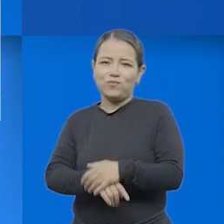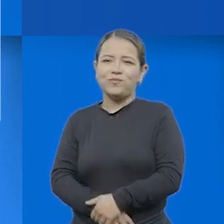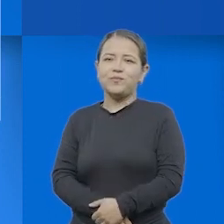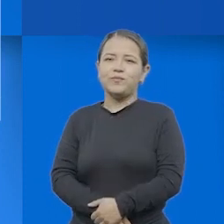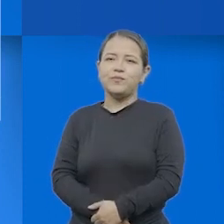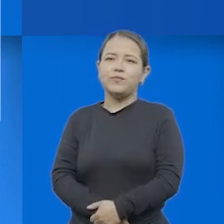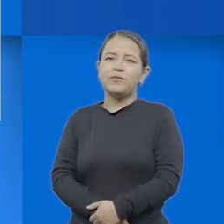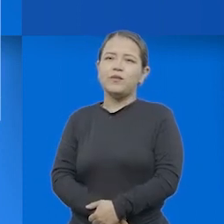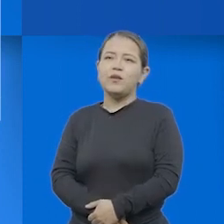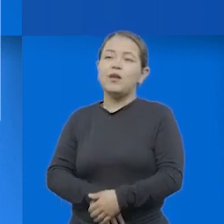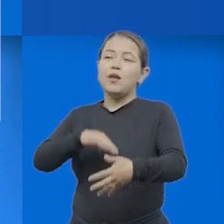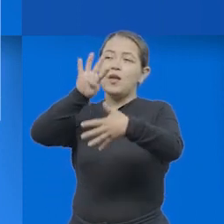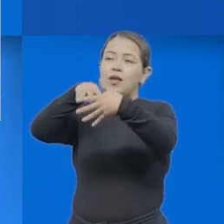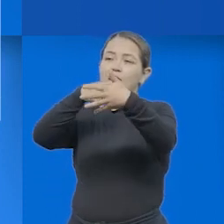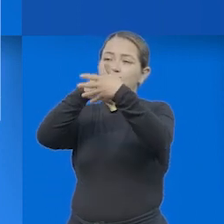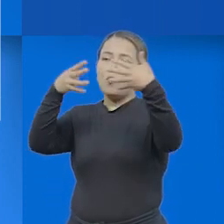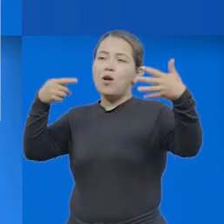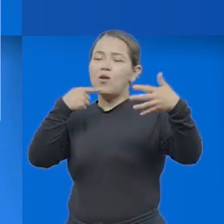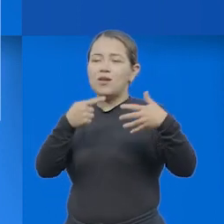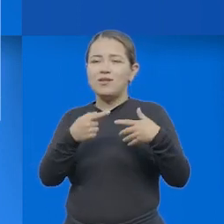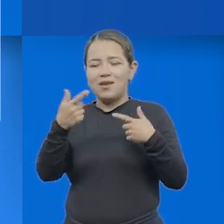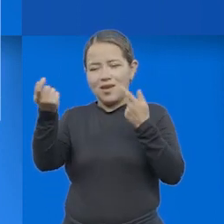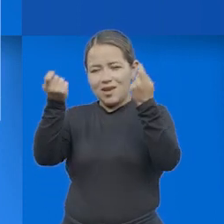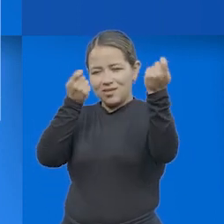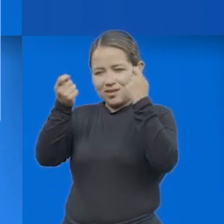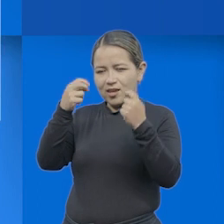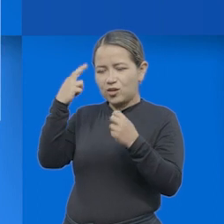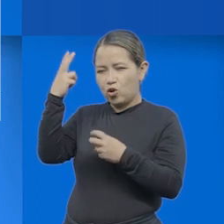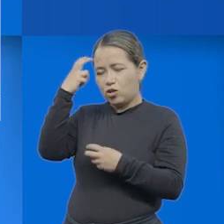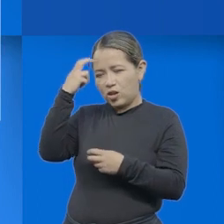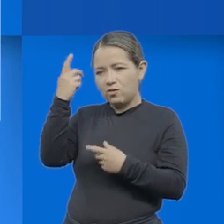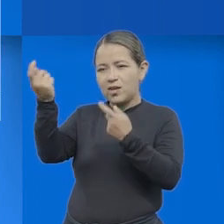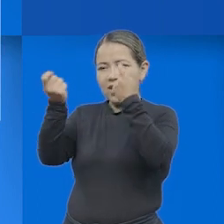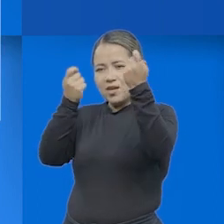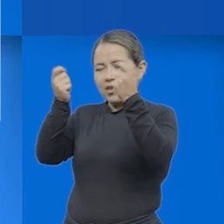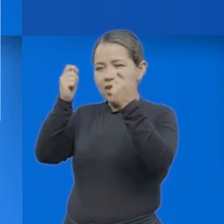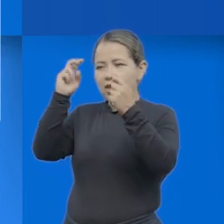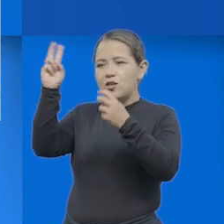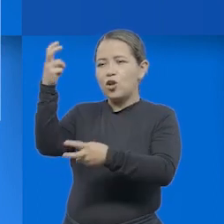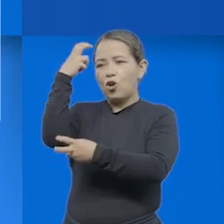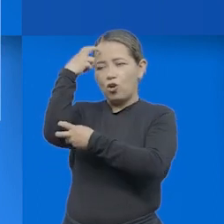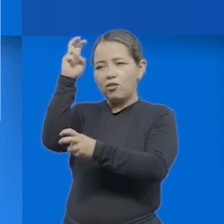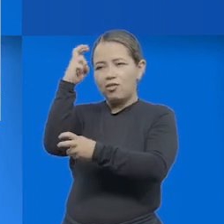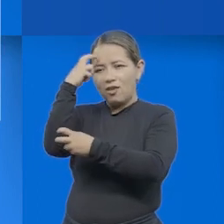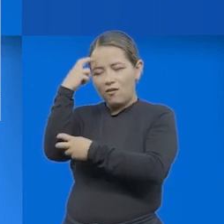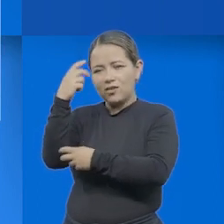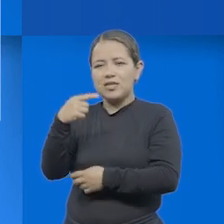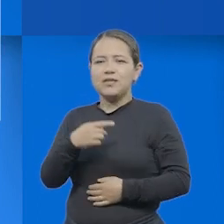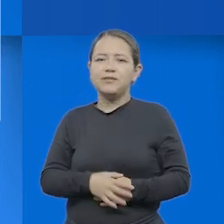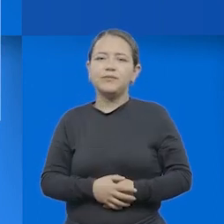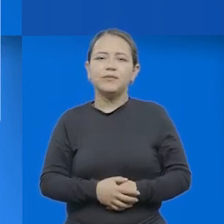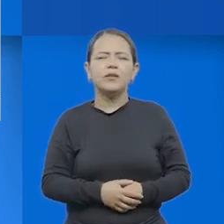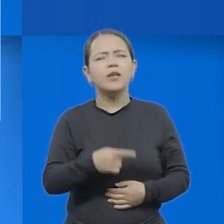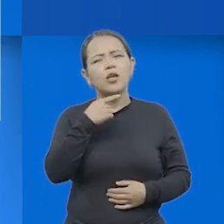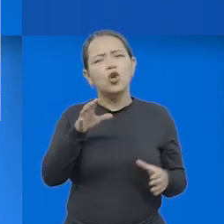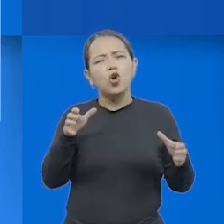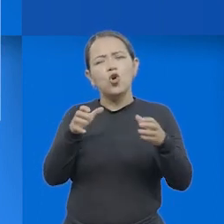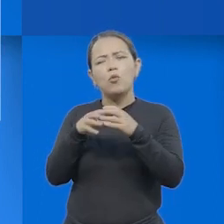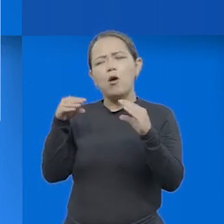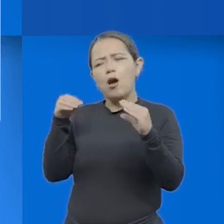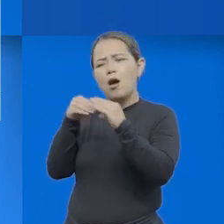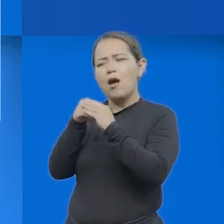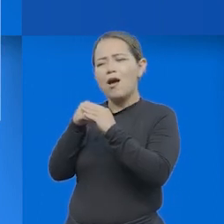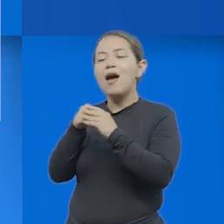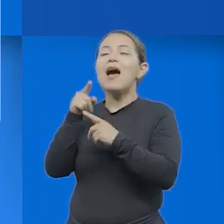El cuadro original viene con estrategias cognitivas, estrategias metacognitivas. ¿Qué hizo el grupo? ¿Qué hizo la adaptación?